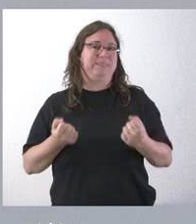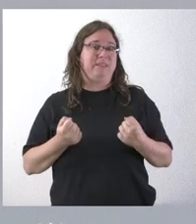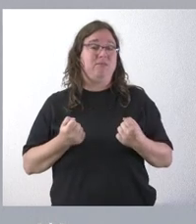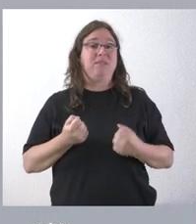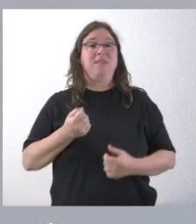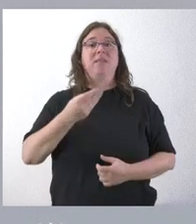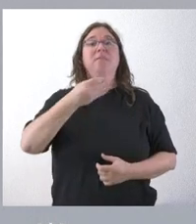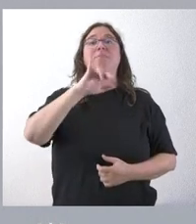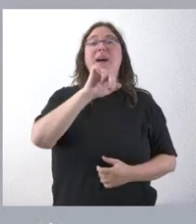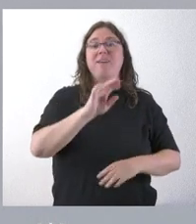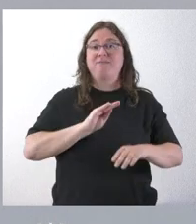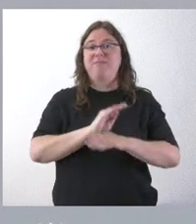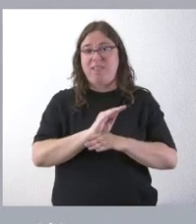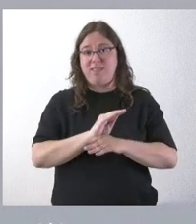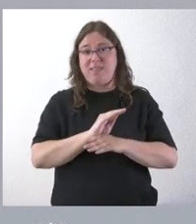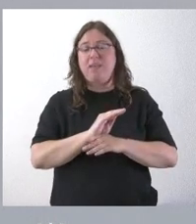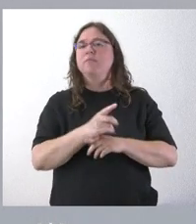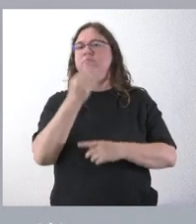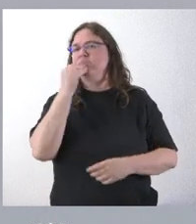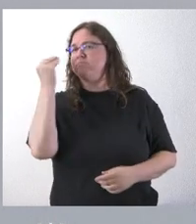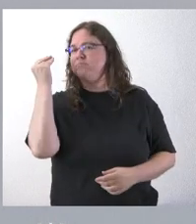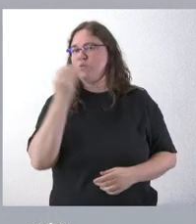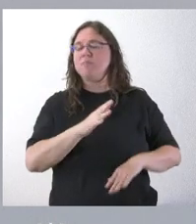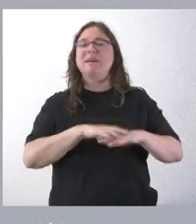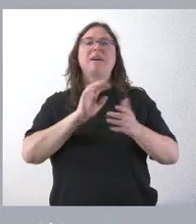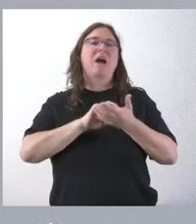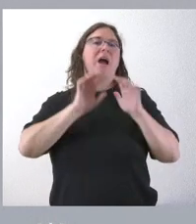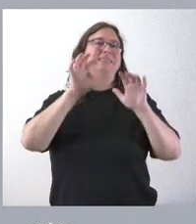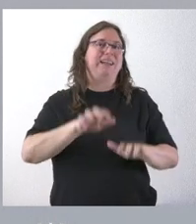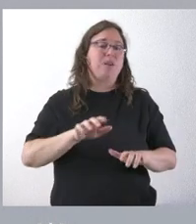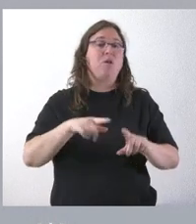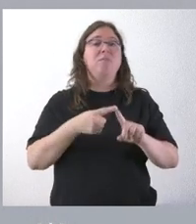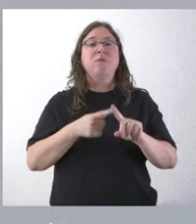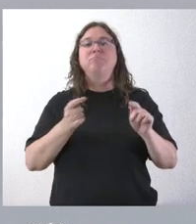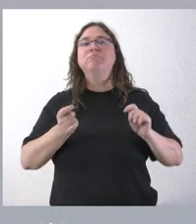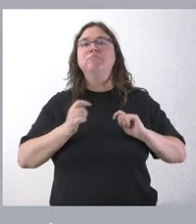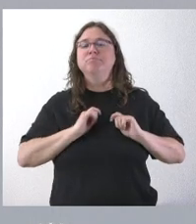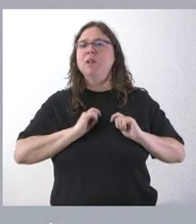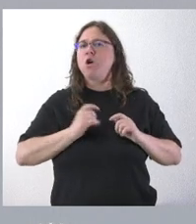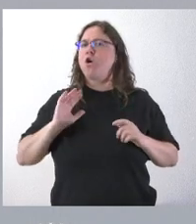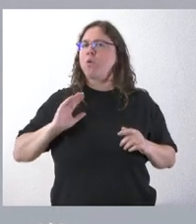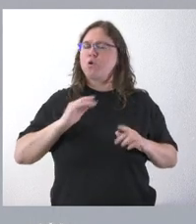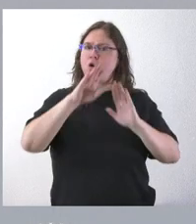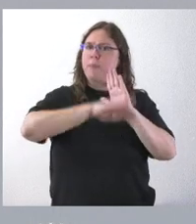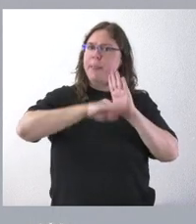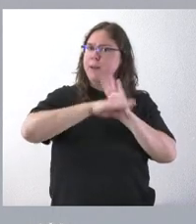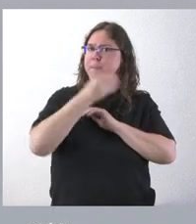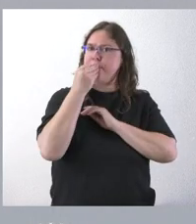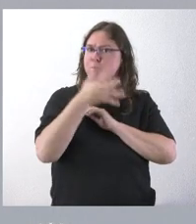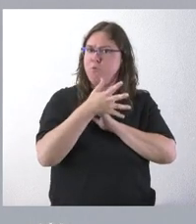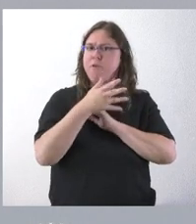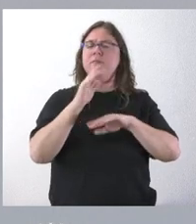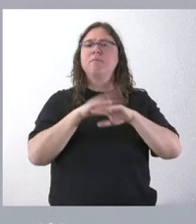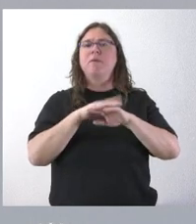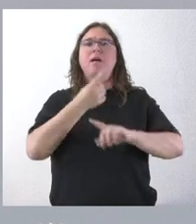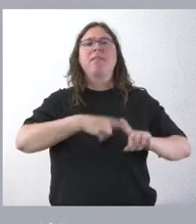financia, que lógicamente es muy bueno para Castilla y León porque nos permite acceder en muy buenas condiciones de tipos de interés, devolución